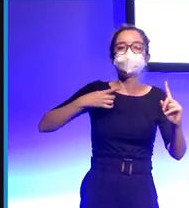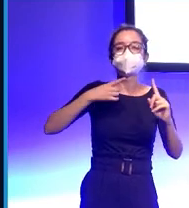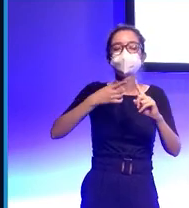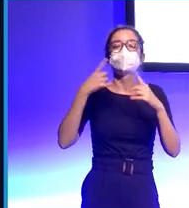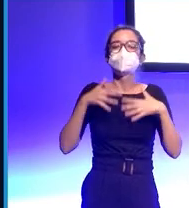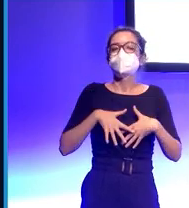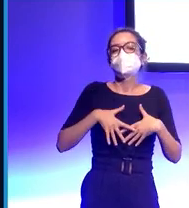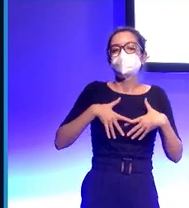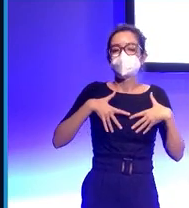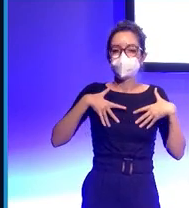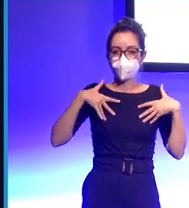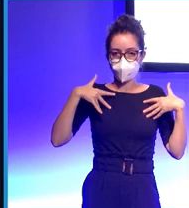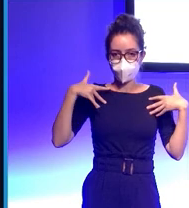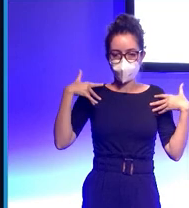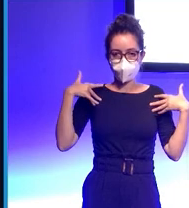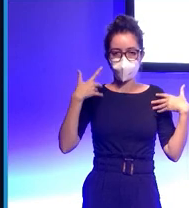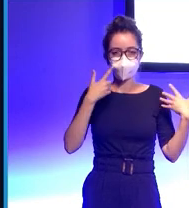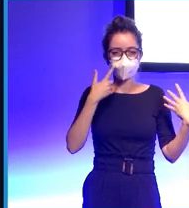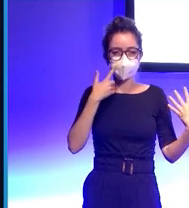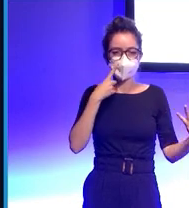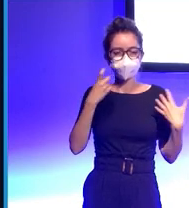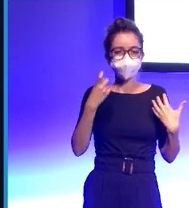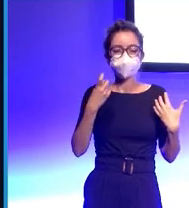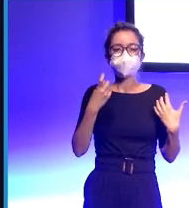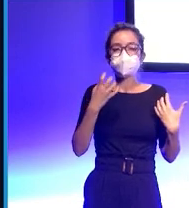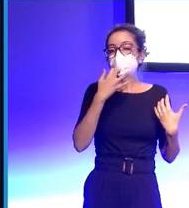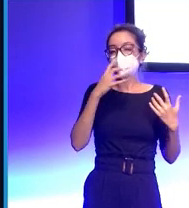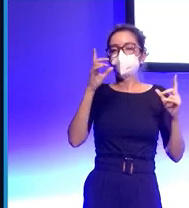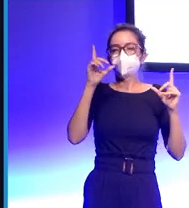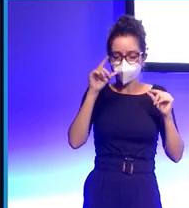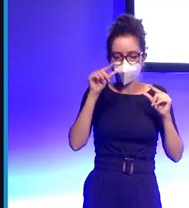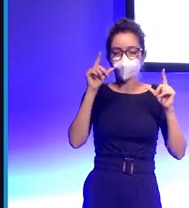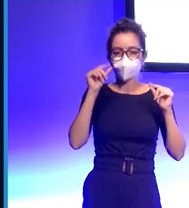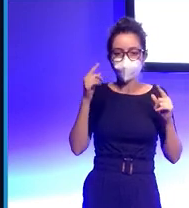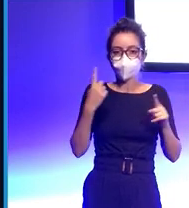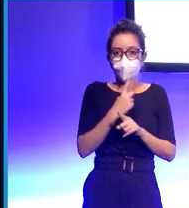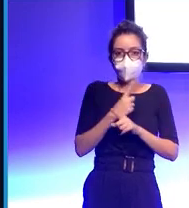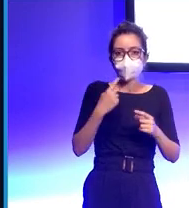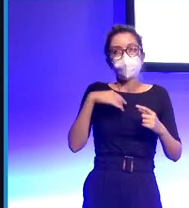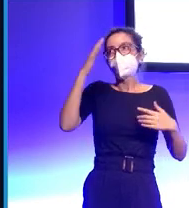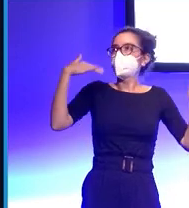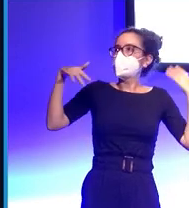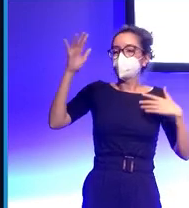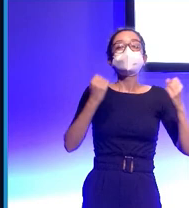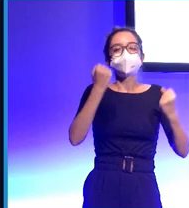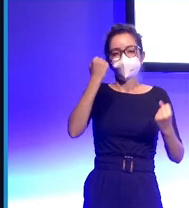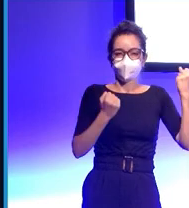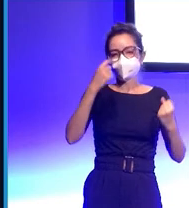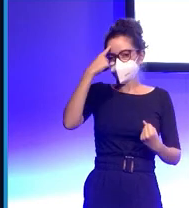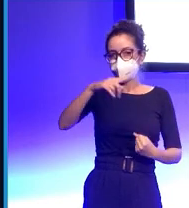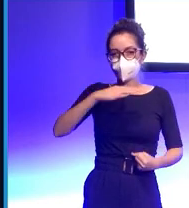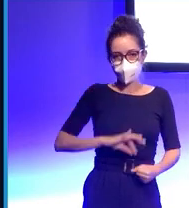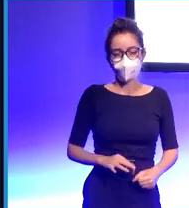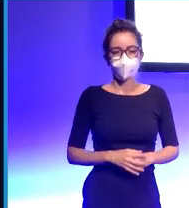emocionales que puedan ser de riesgo para el conductor como por ejemplo estarse durmiendo o ponerse nervioso o estar distraído. Lo que